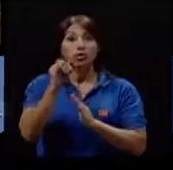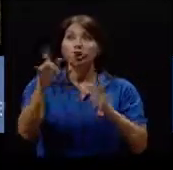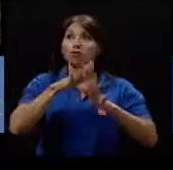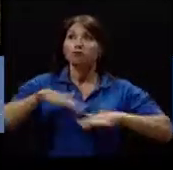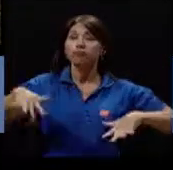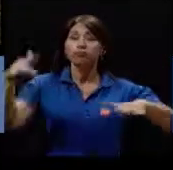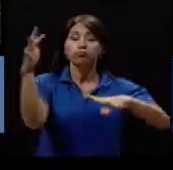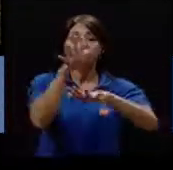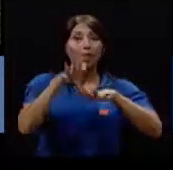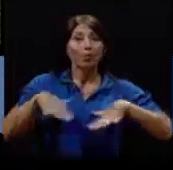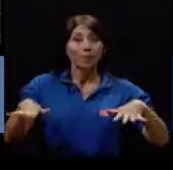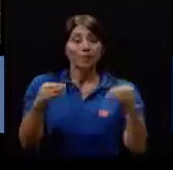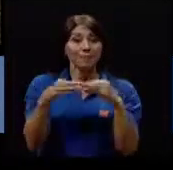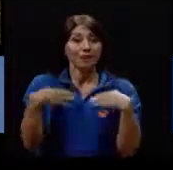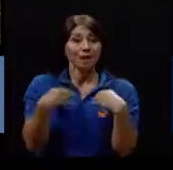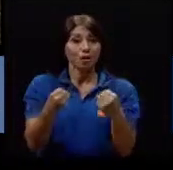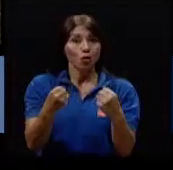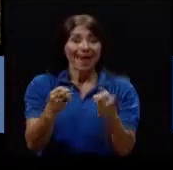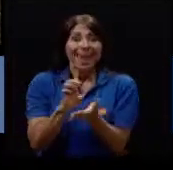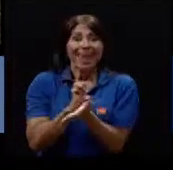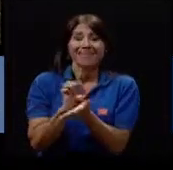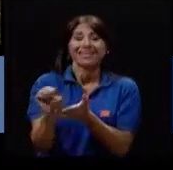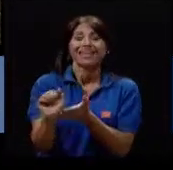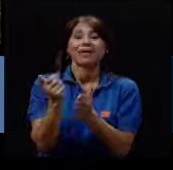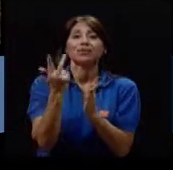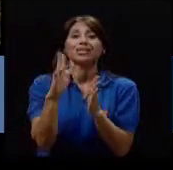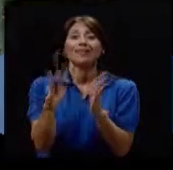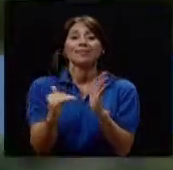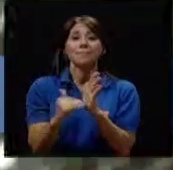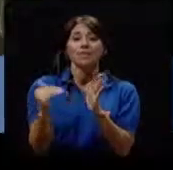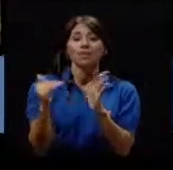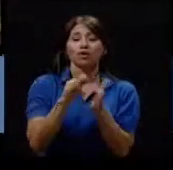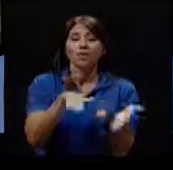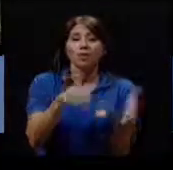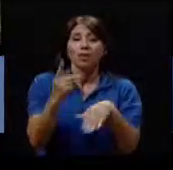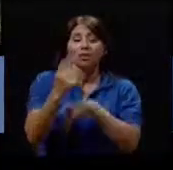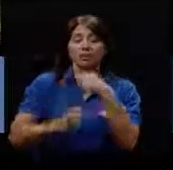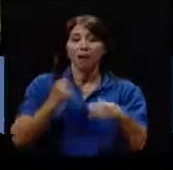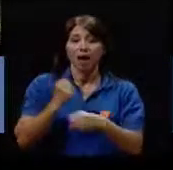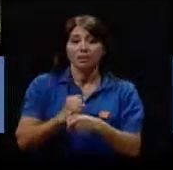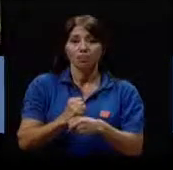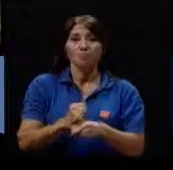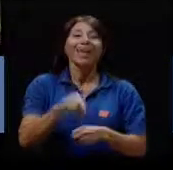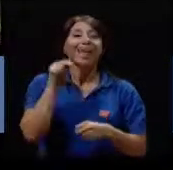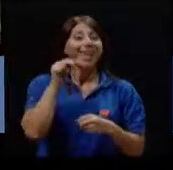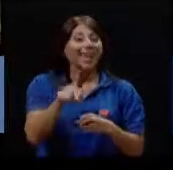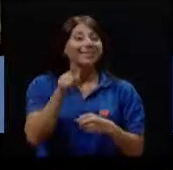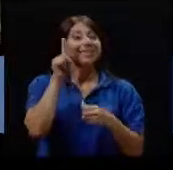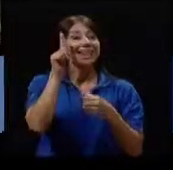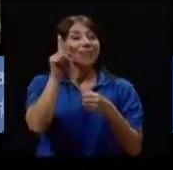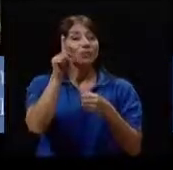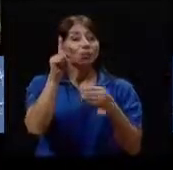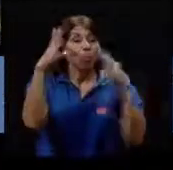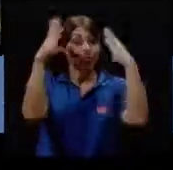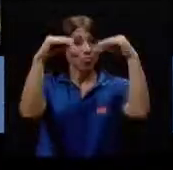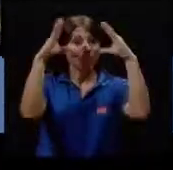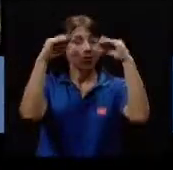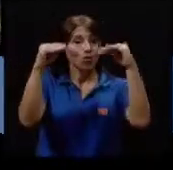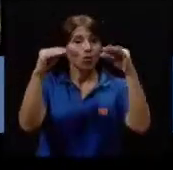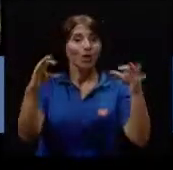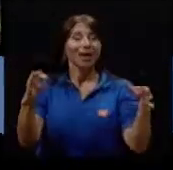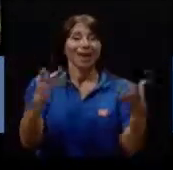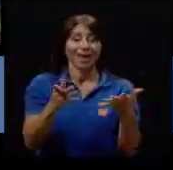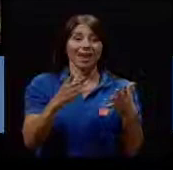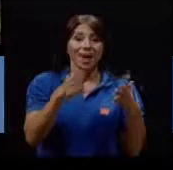más saludable evitaríamos hasta 13 millones de muertes por año este es uno de los 10 datos que relacionan medio